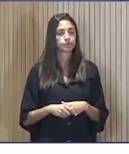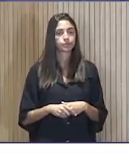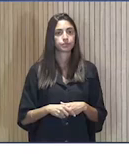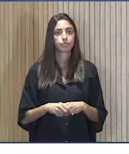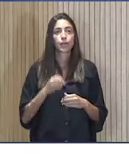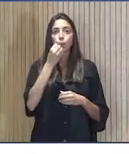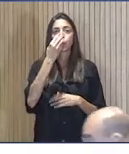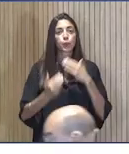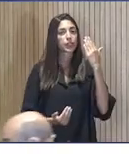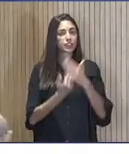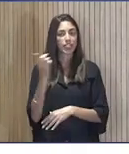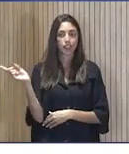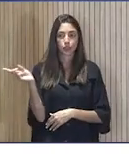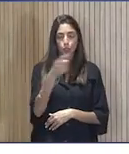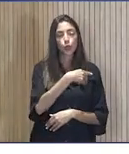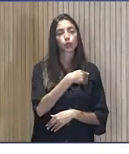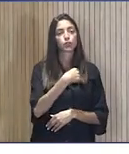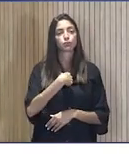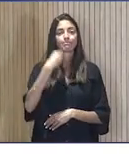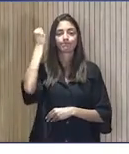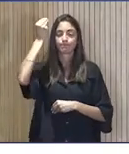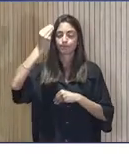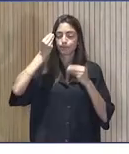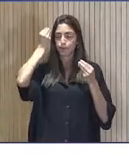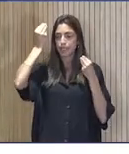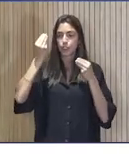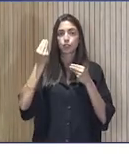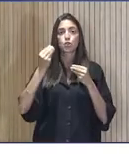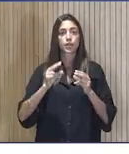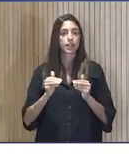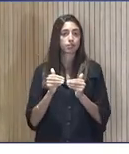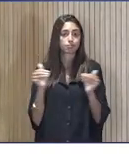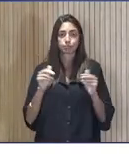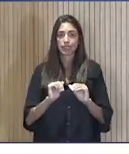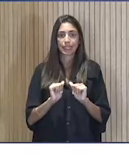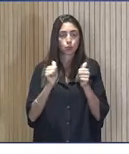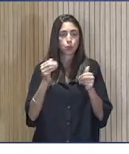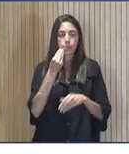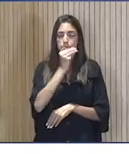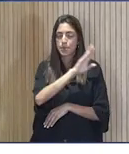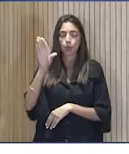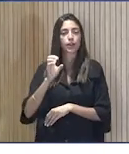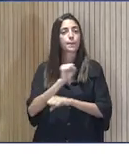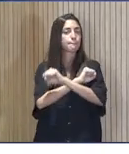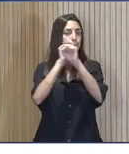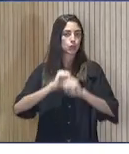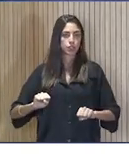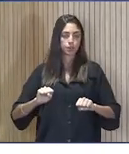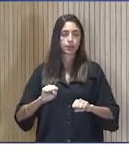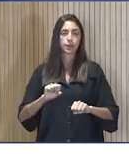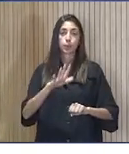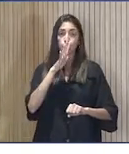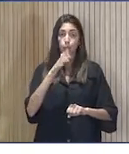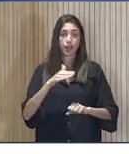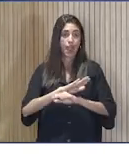Bueno, buenos días a todos. Yo creo que no podíamos tener mejor introducción que la que ha hecho Ángel, que en el fondo